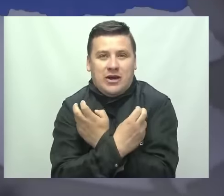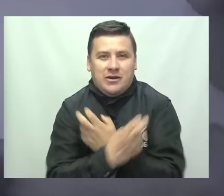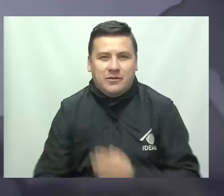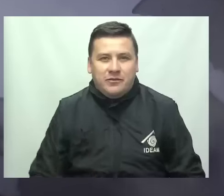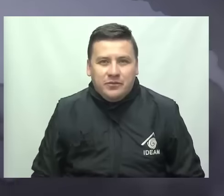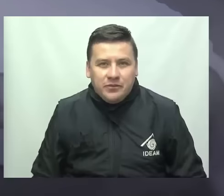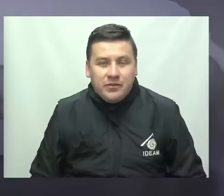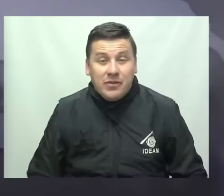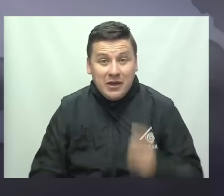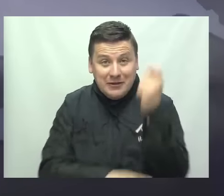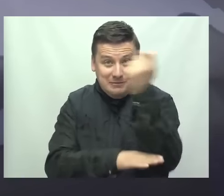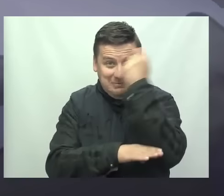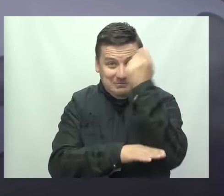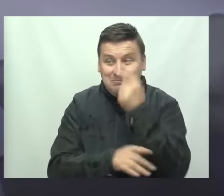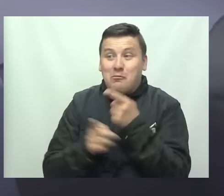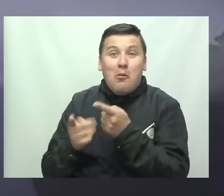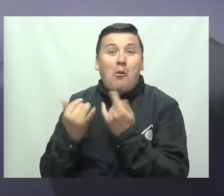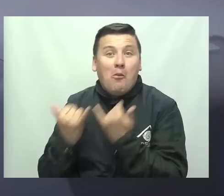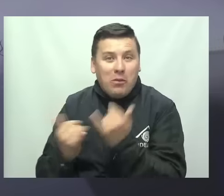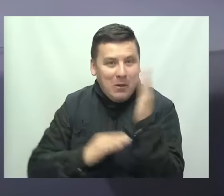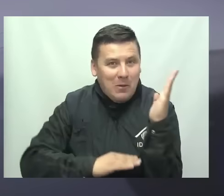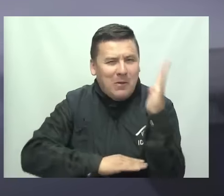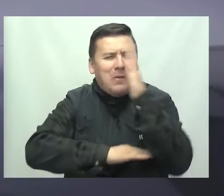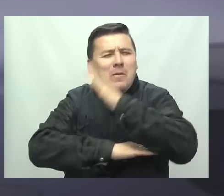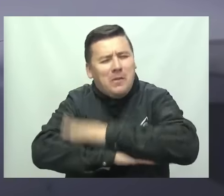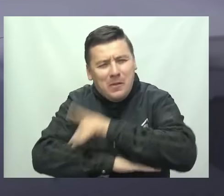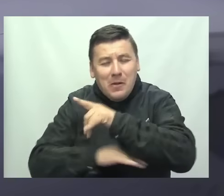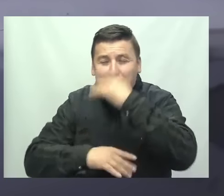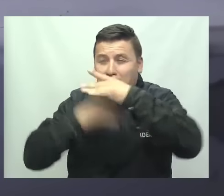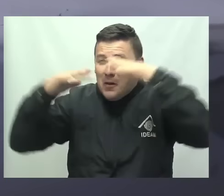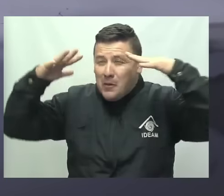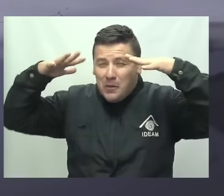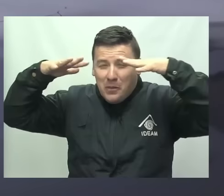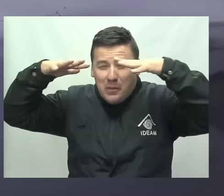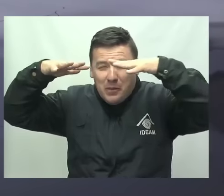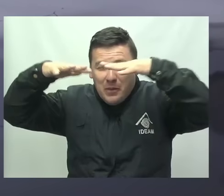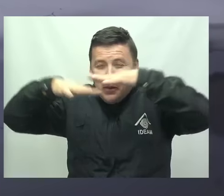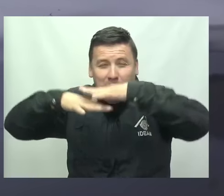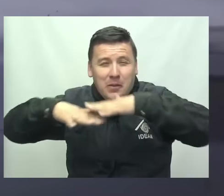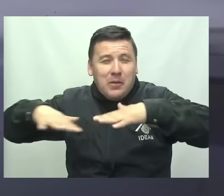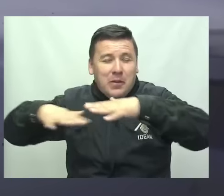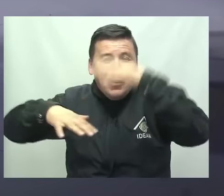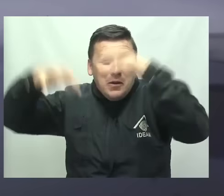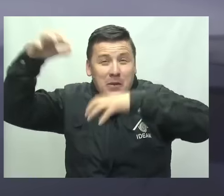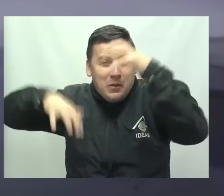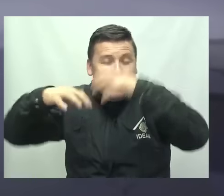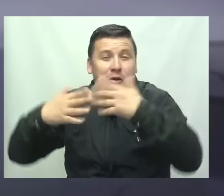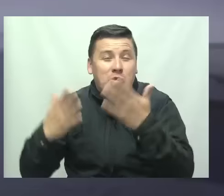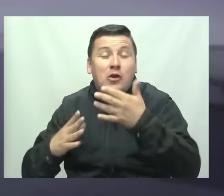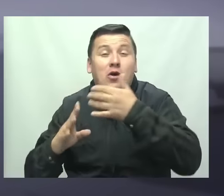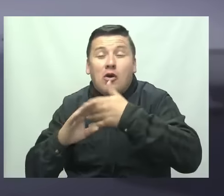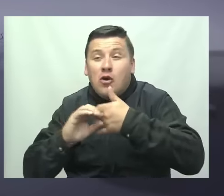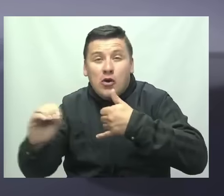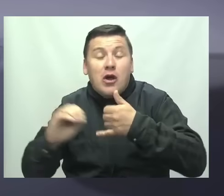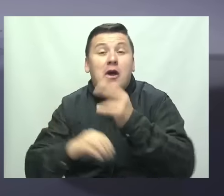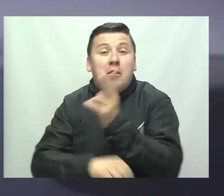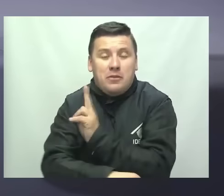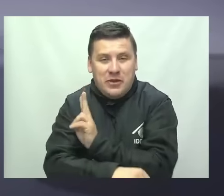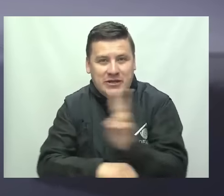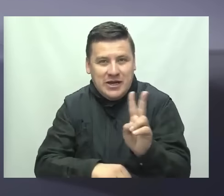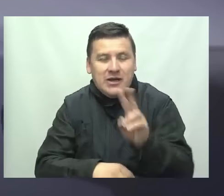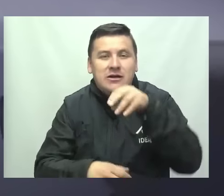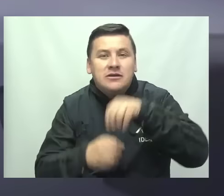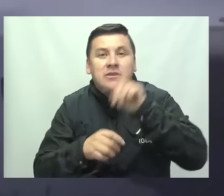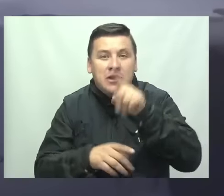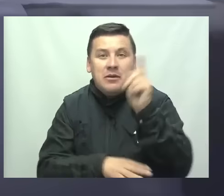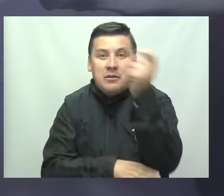En los llanos orientales tendremos una jornada con gran nubosidad en la región y lluvias esperadas en el oriente del Bichada y en el pie de monte del